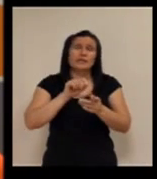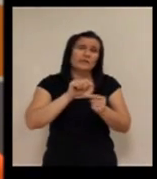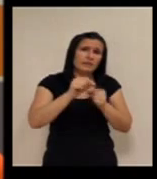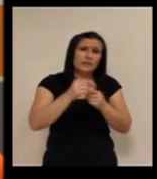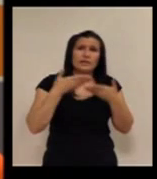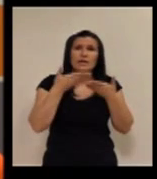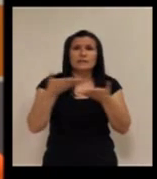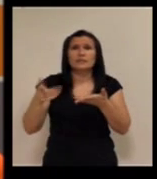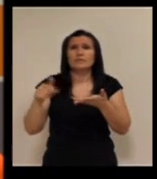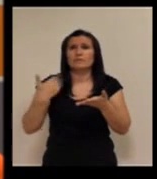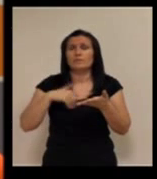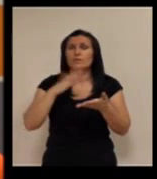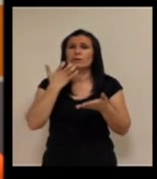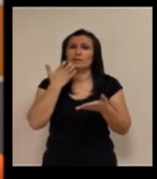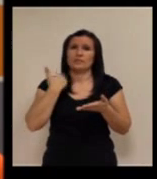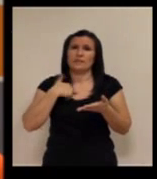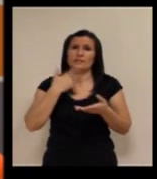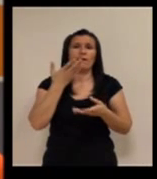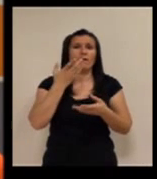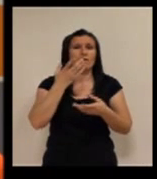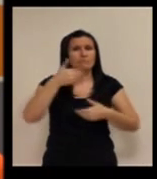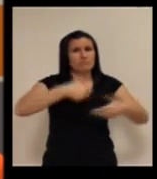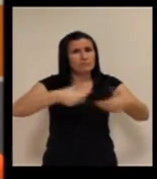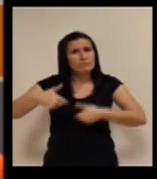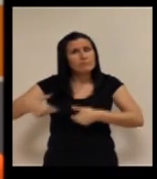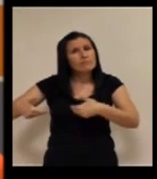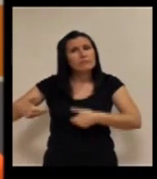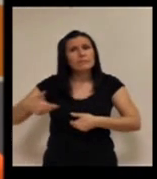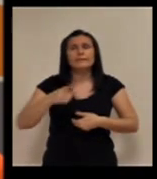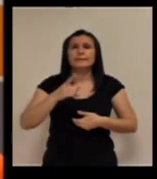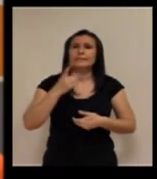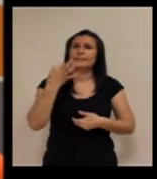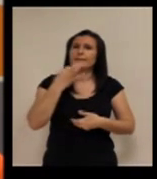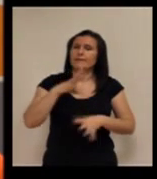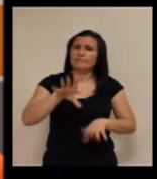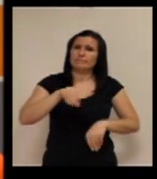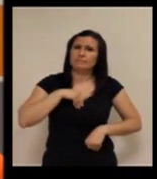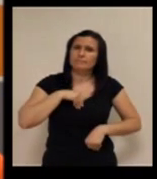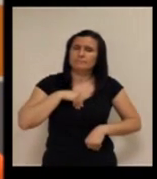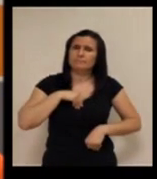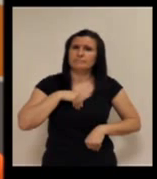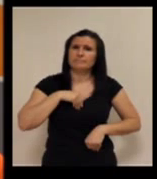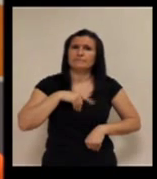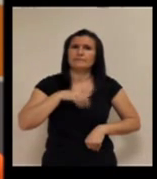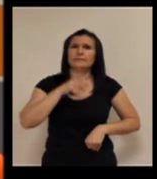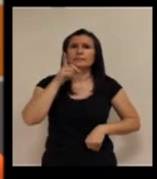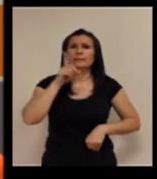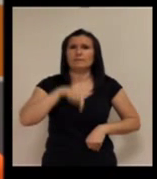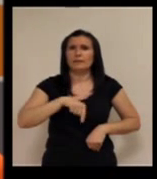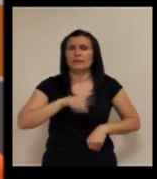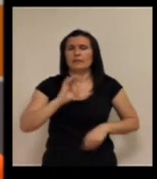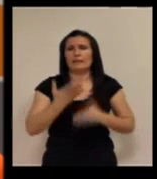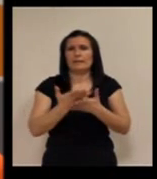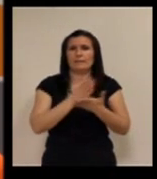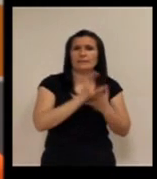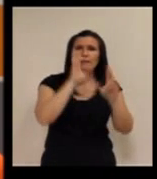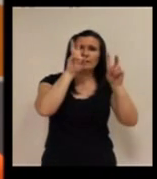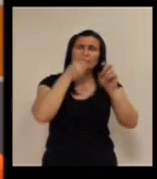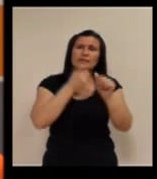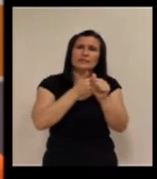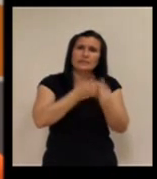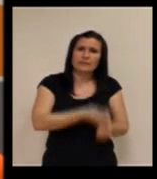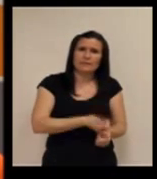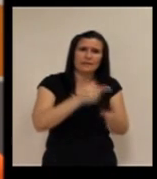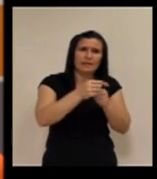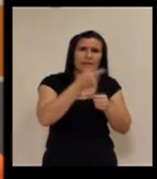teleasistencia en el sentido de que ya en las licitaciones se están pidiendo que asuman pues también